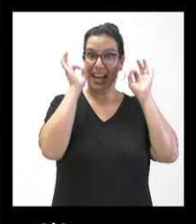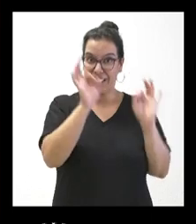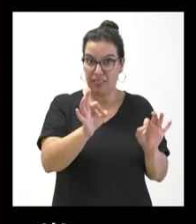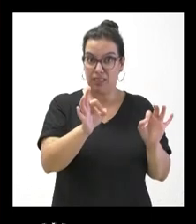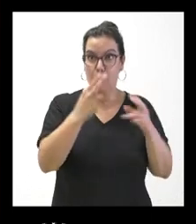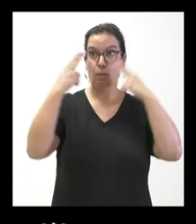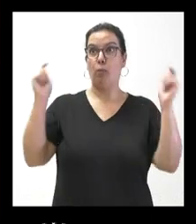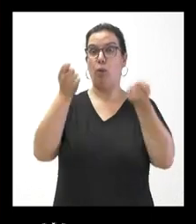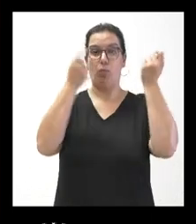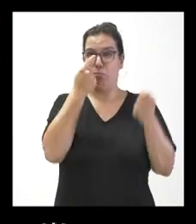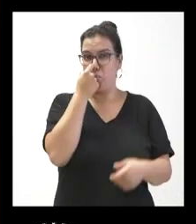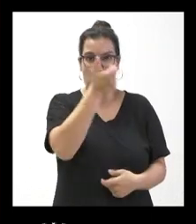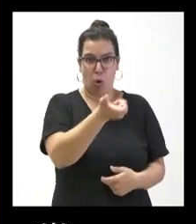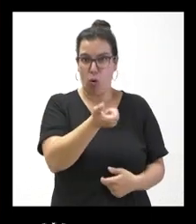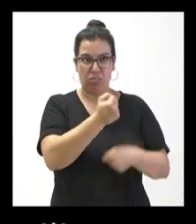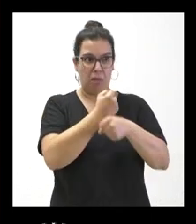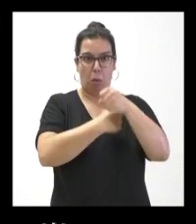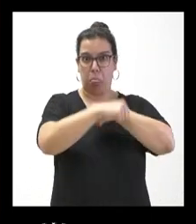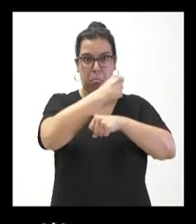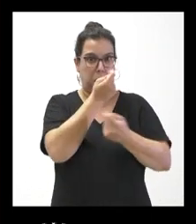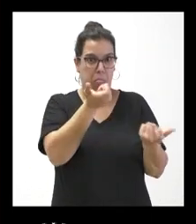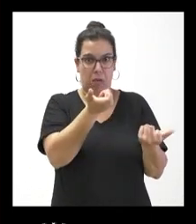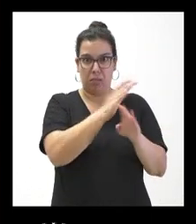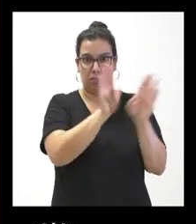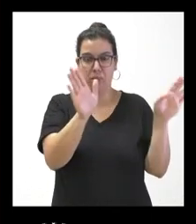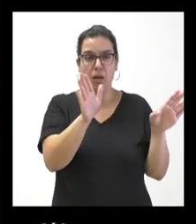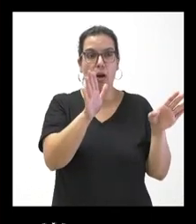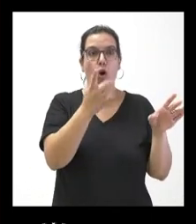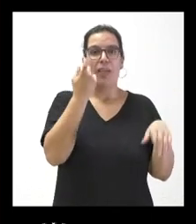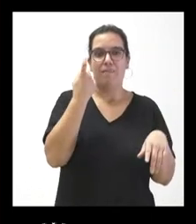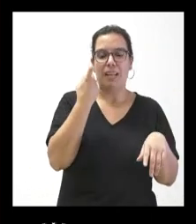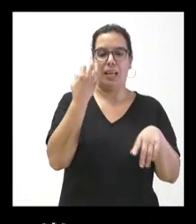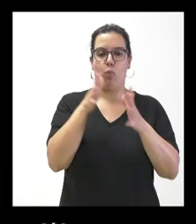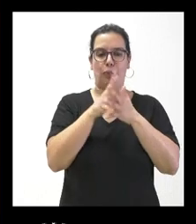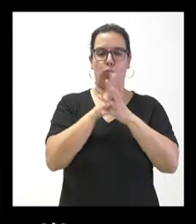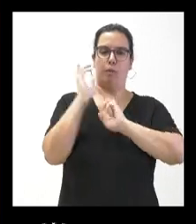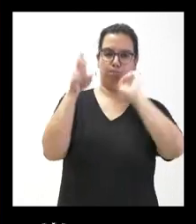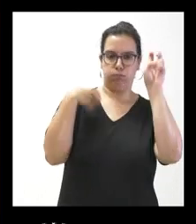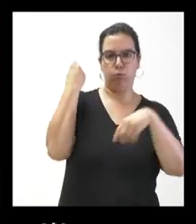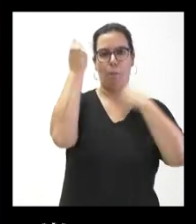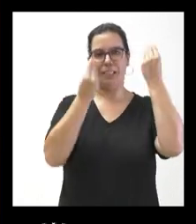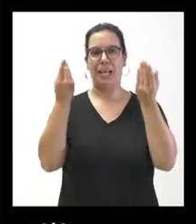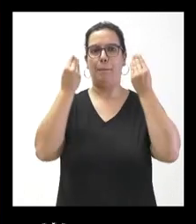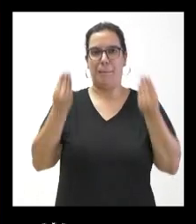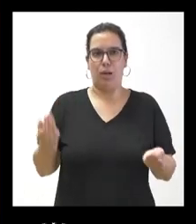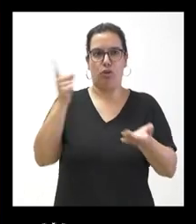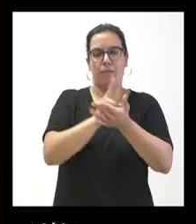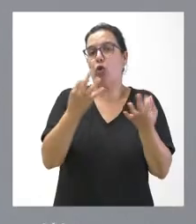tan escaso y qué va a pasar, si va a haber una cierta reformulación sobre esas oficinas o qué va a pasar con ello. Gracias.